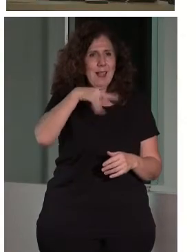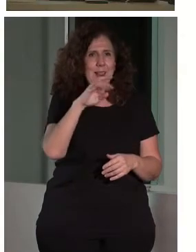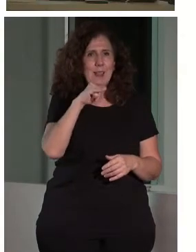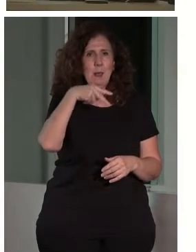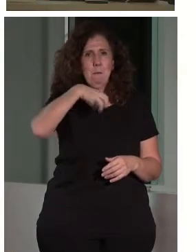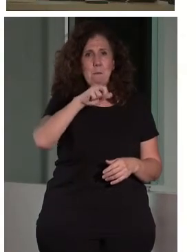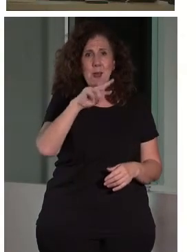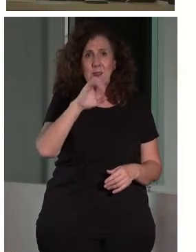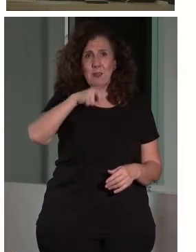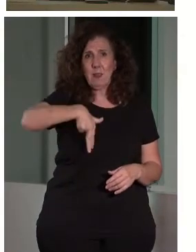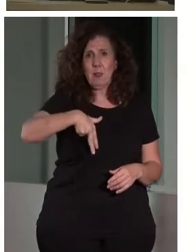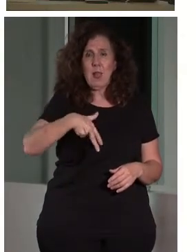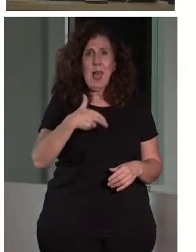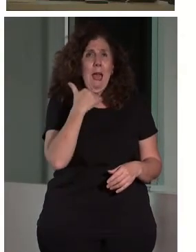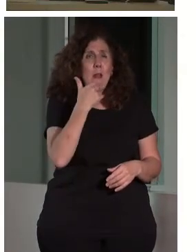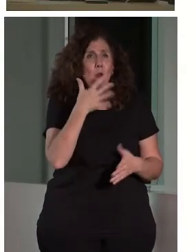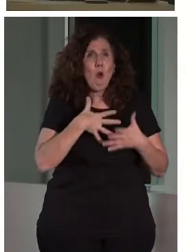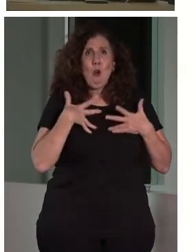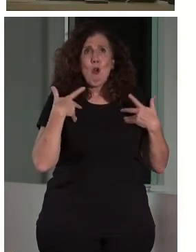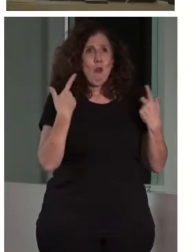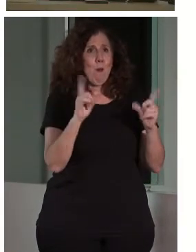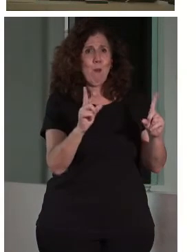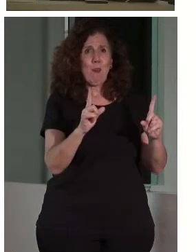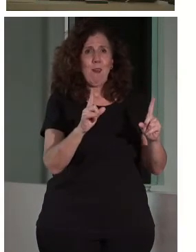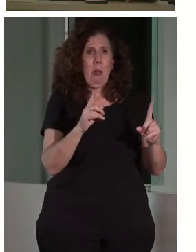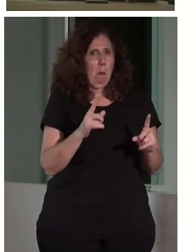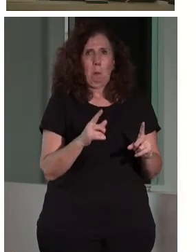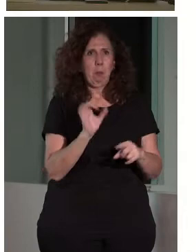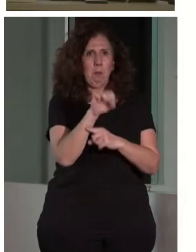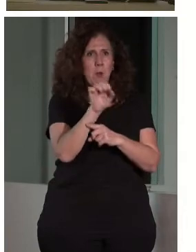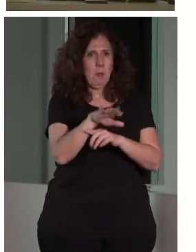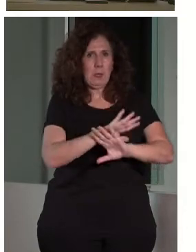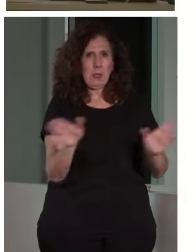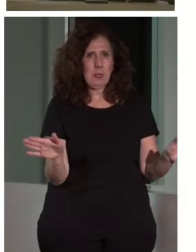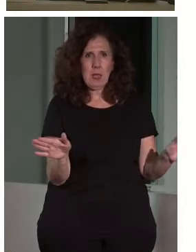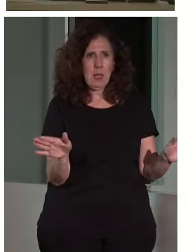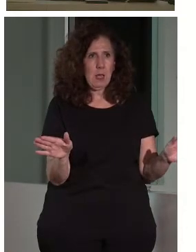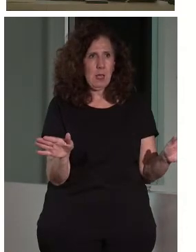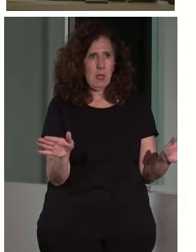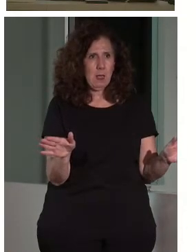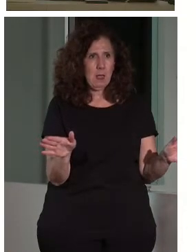Si algo no nos emociona, no nos interesa. Si de alguna manera no nos emociona, no nos interesa.